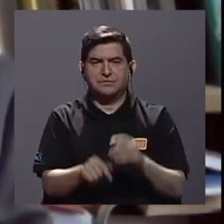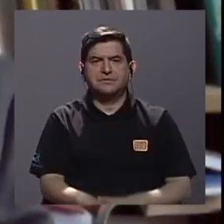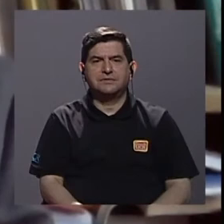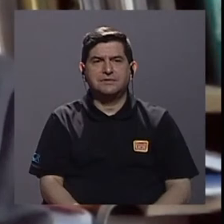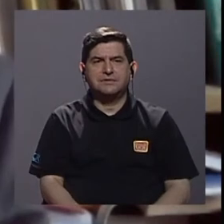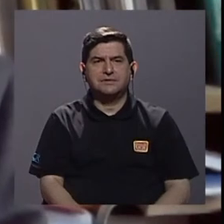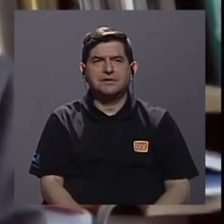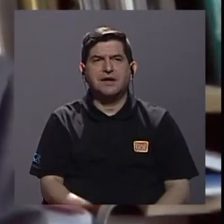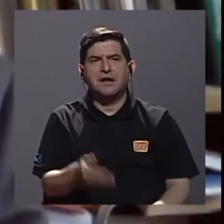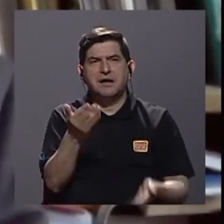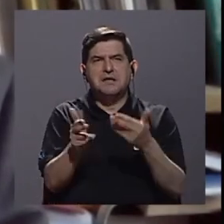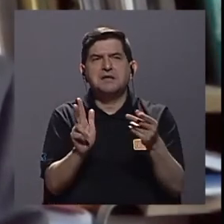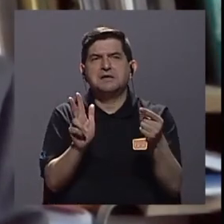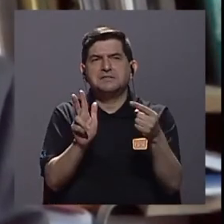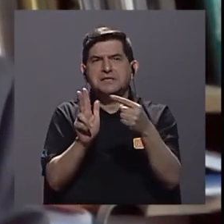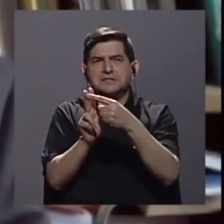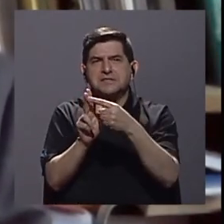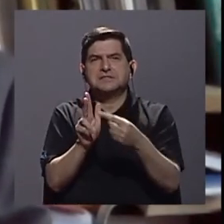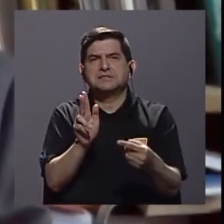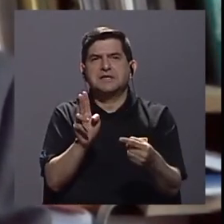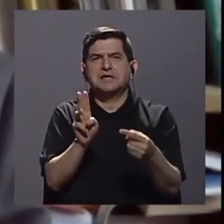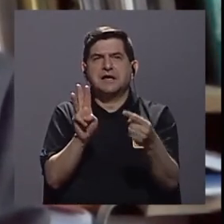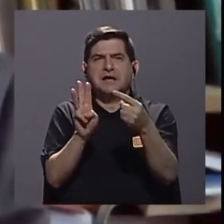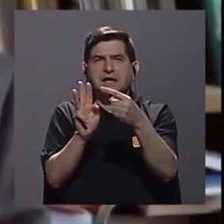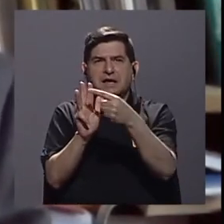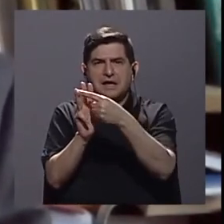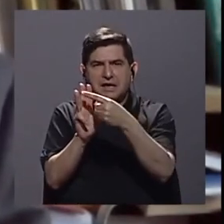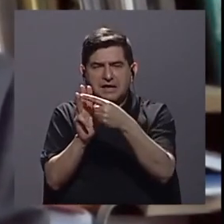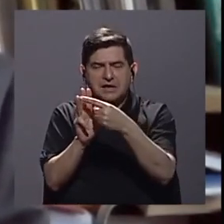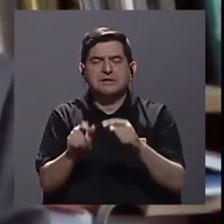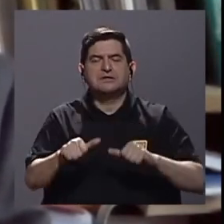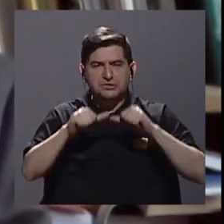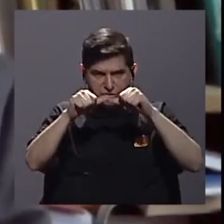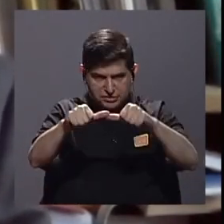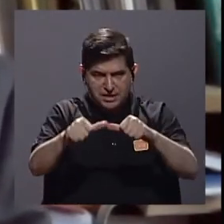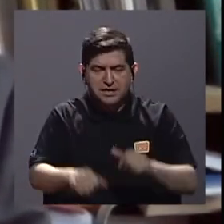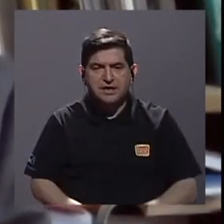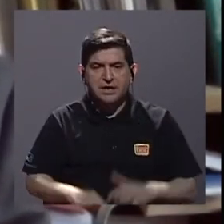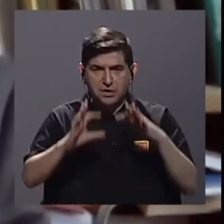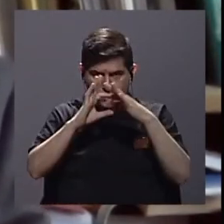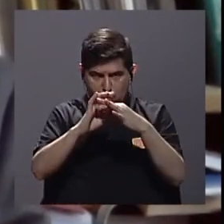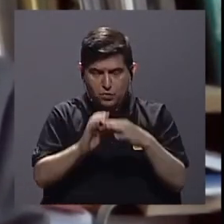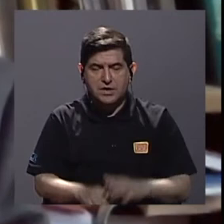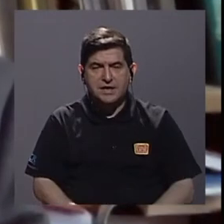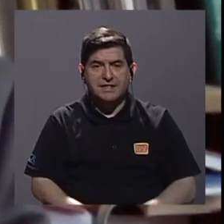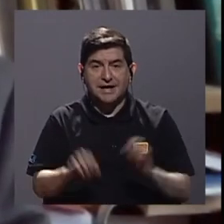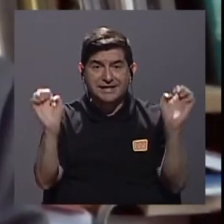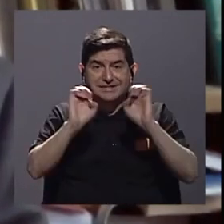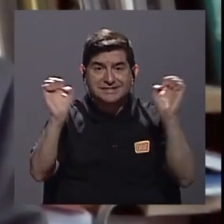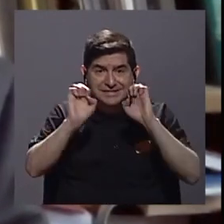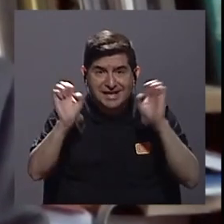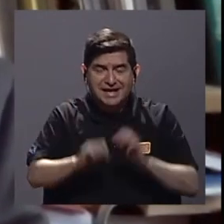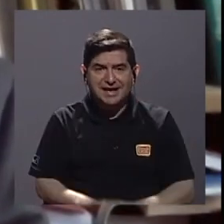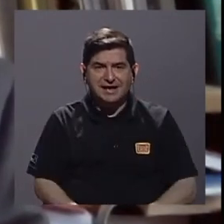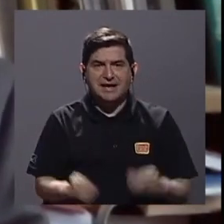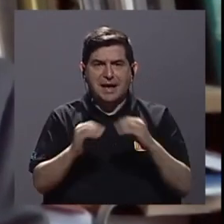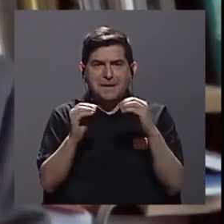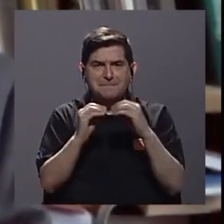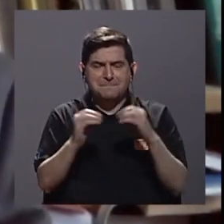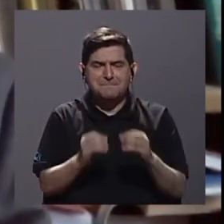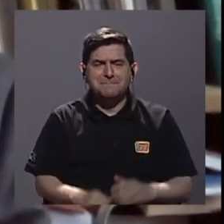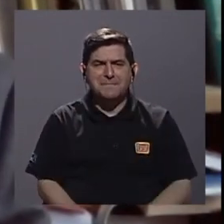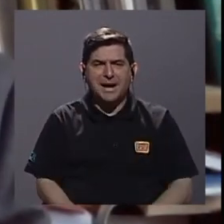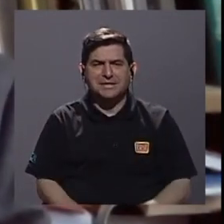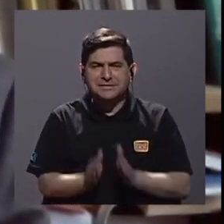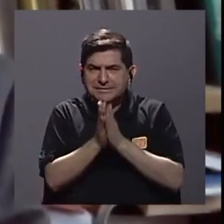en la tercera y cuarta se ha continuado, es que han estado ligados a fuentes energéticas de cada vez mayor densidad.